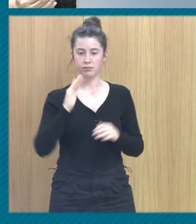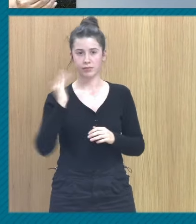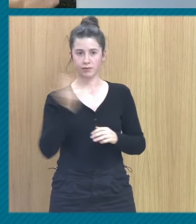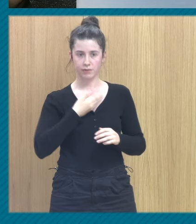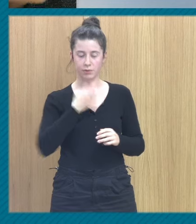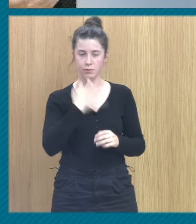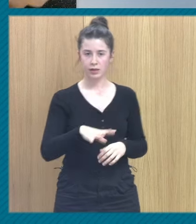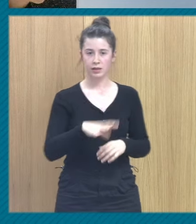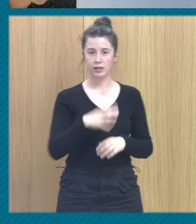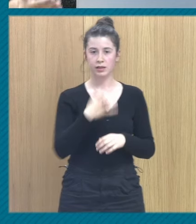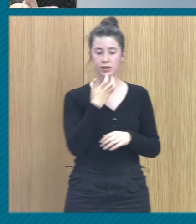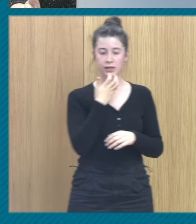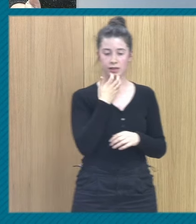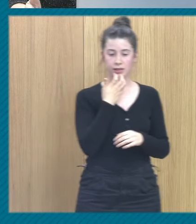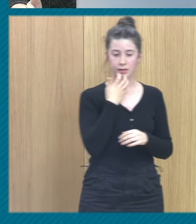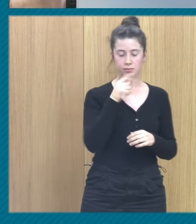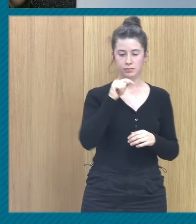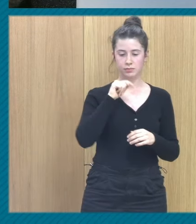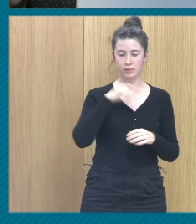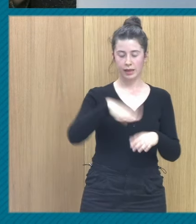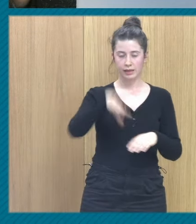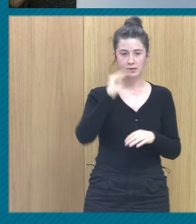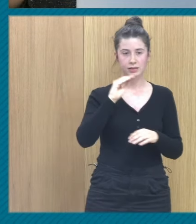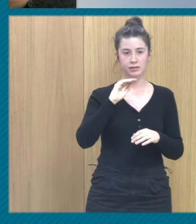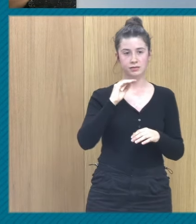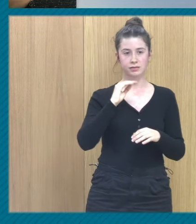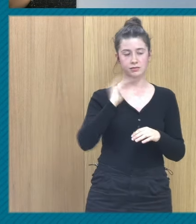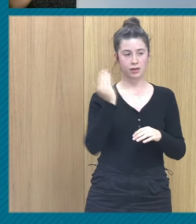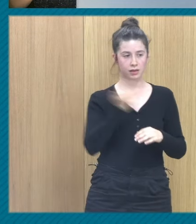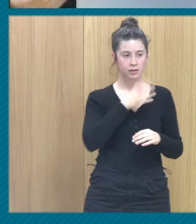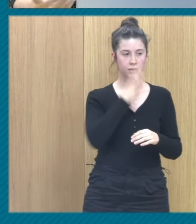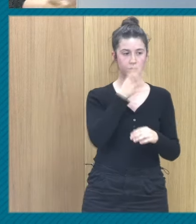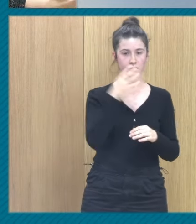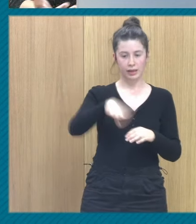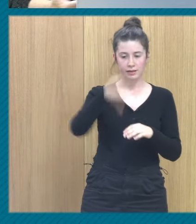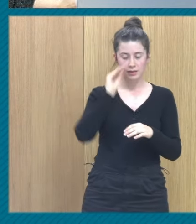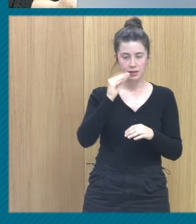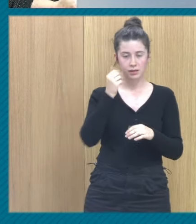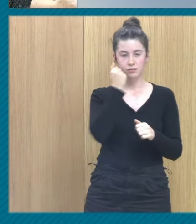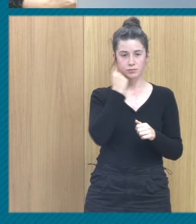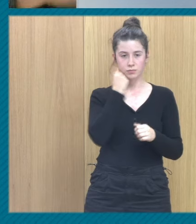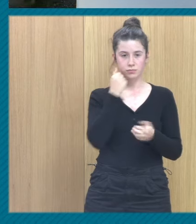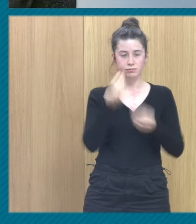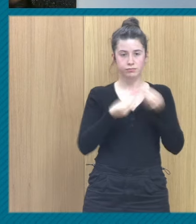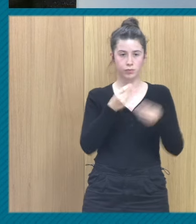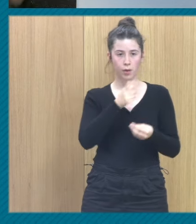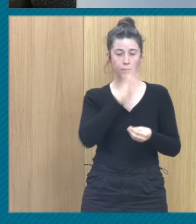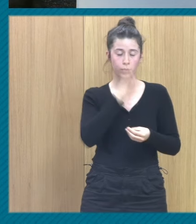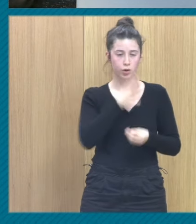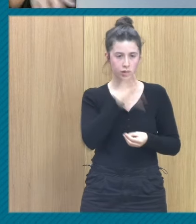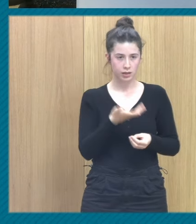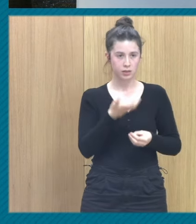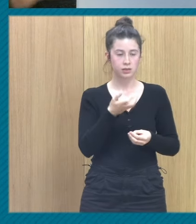daño si entiendes por qué lo has hecho que si no entiendes por qué lo has hecho y además entiendes que eres idiota porque te